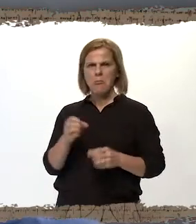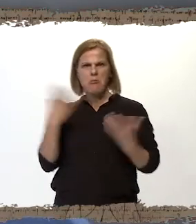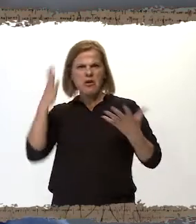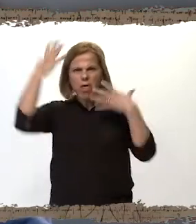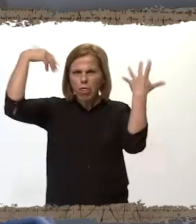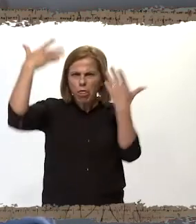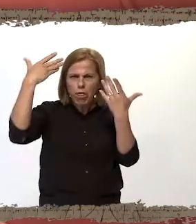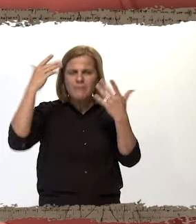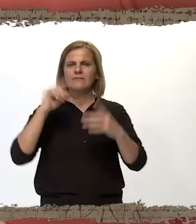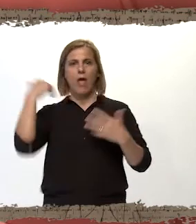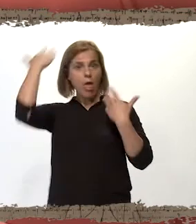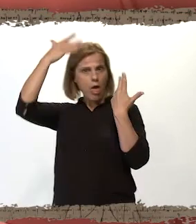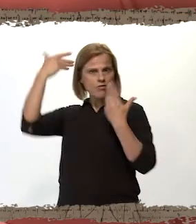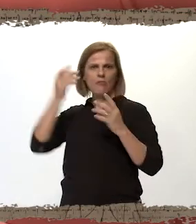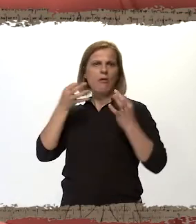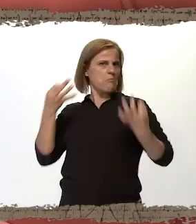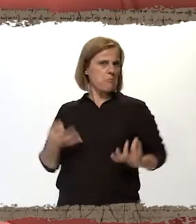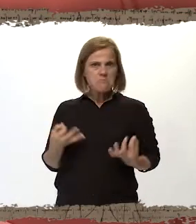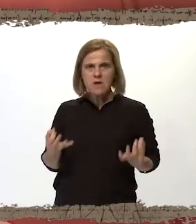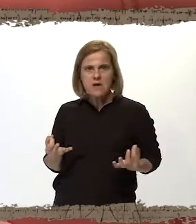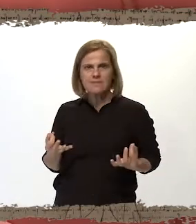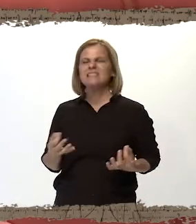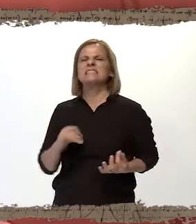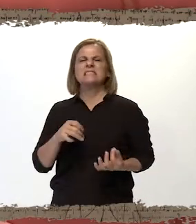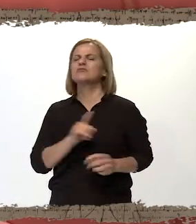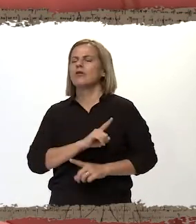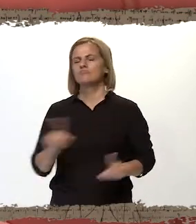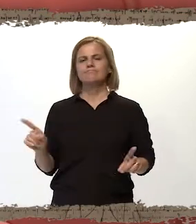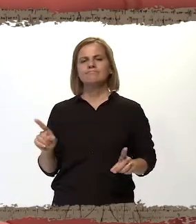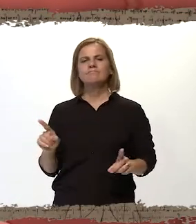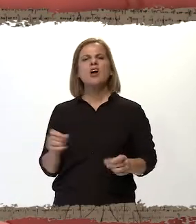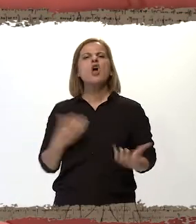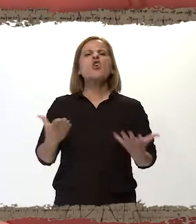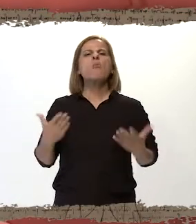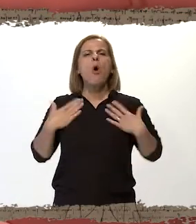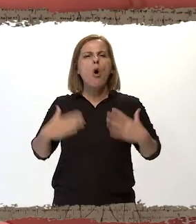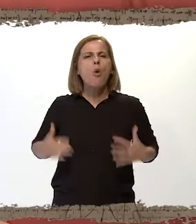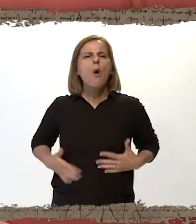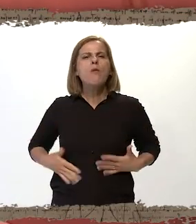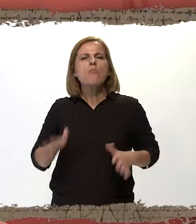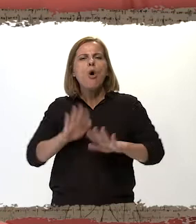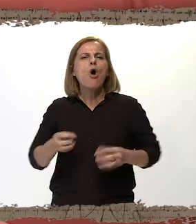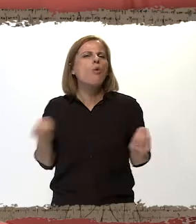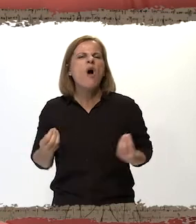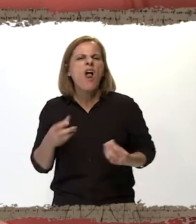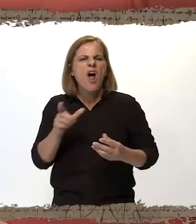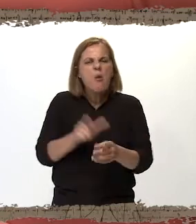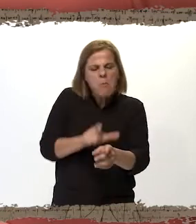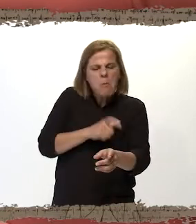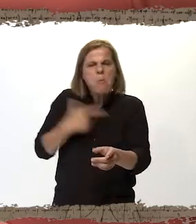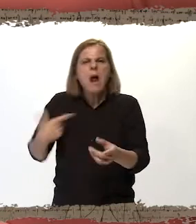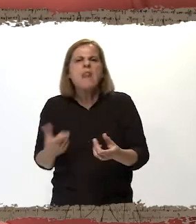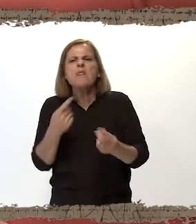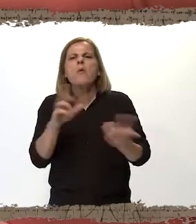despeinado? Esto no es despeinado, Camila. Y sí. No. De cómo está formado el cuerpo, cuáles son las partes que lo